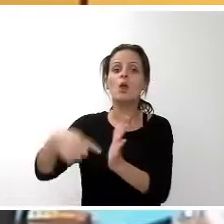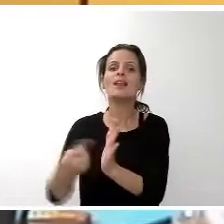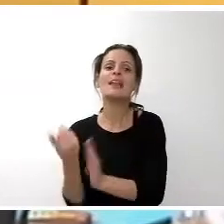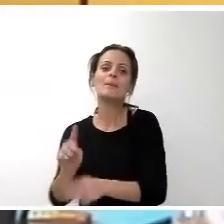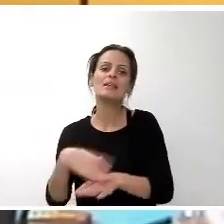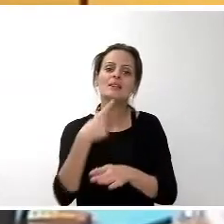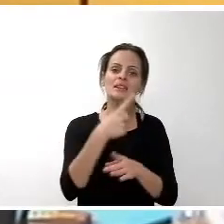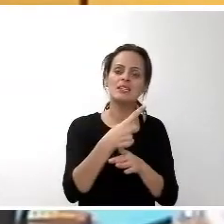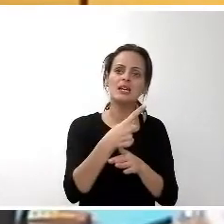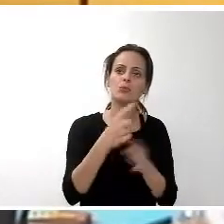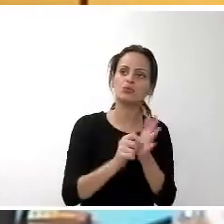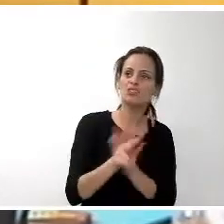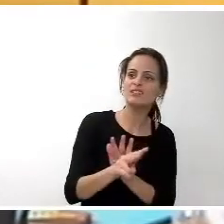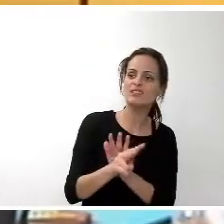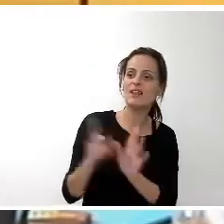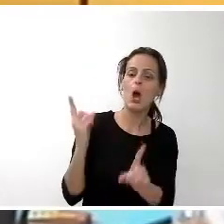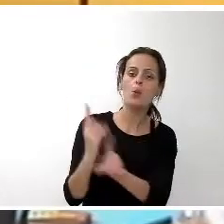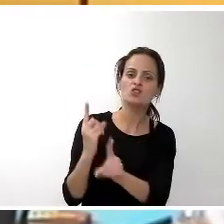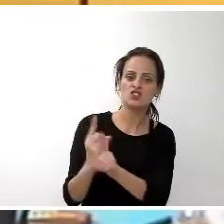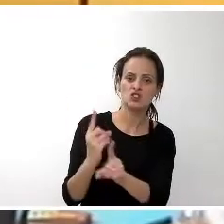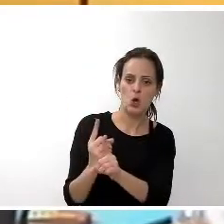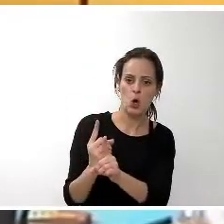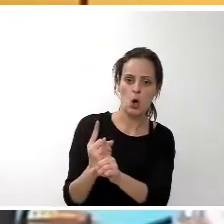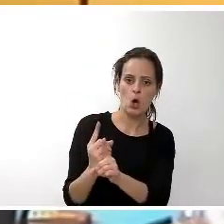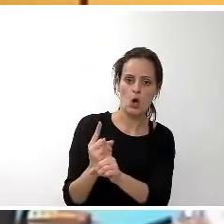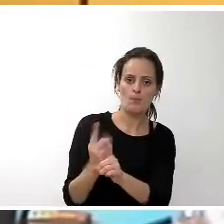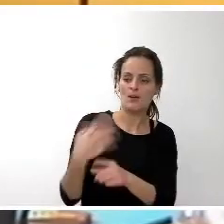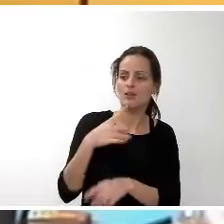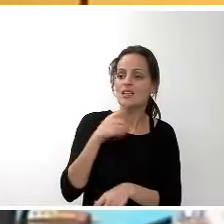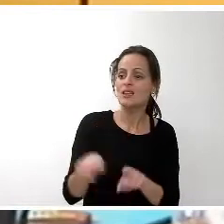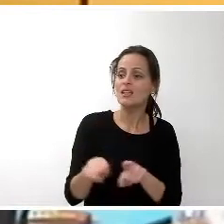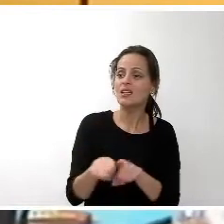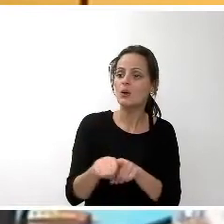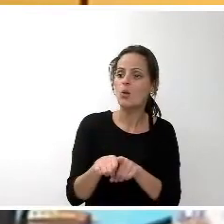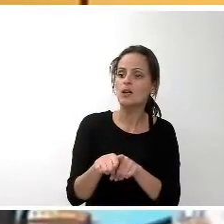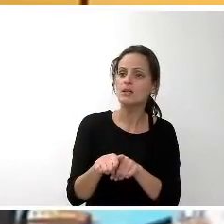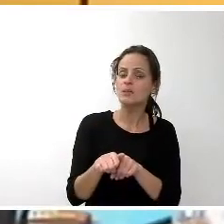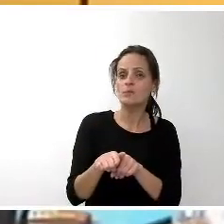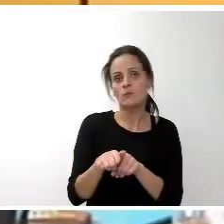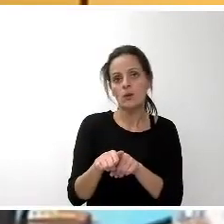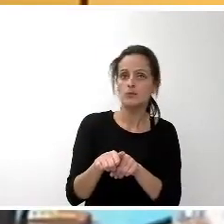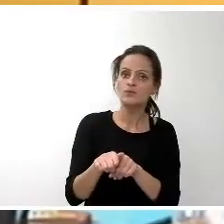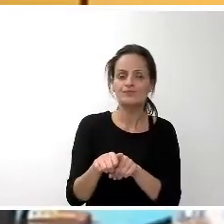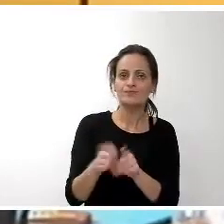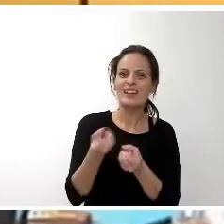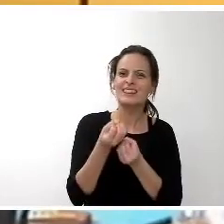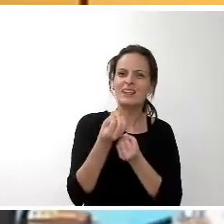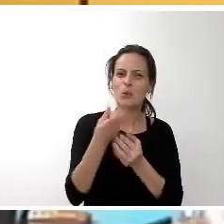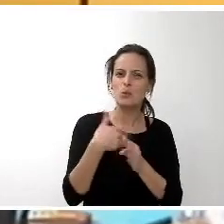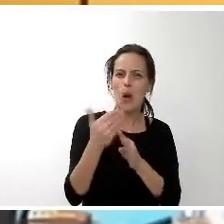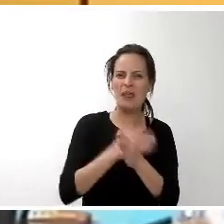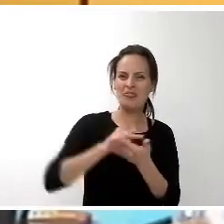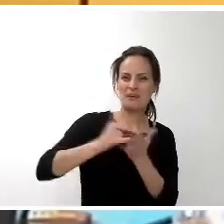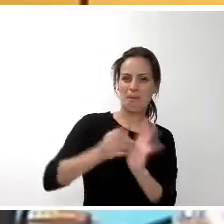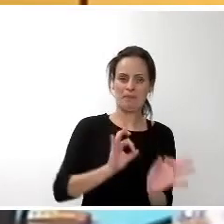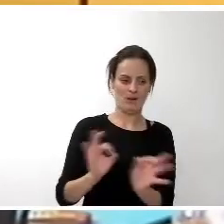planteamiento de la oposición, pero habla sobre todo su enmienda a un planteamiento de discurso programático porque si yo tuviera